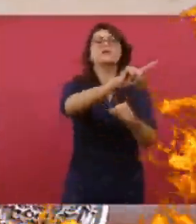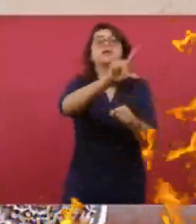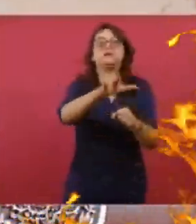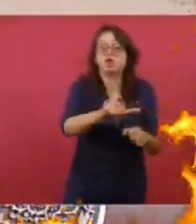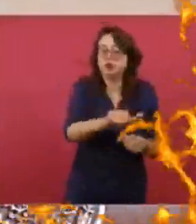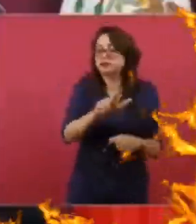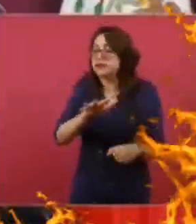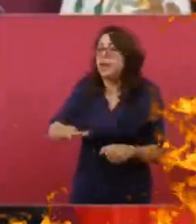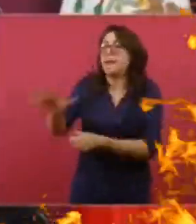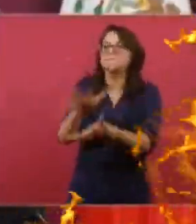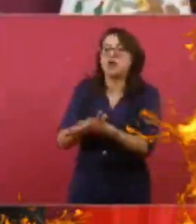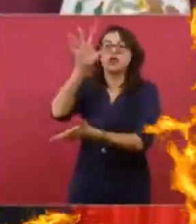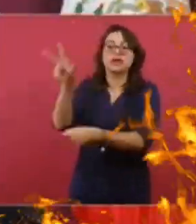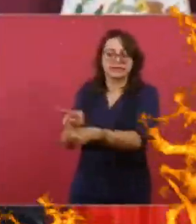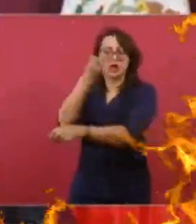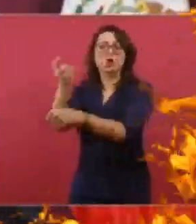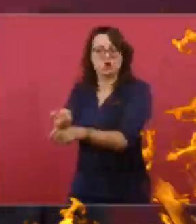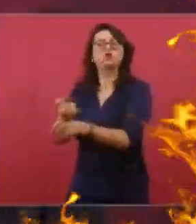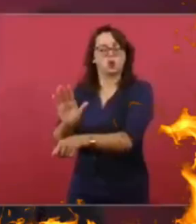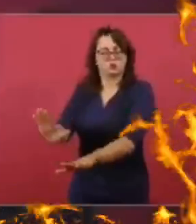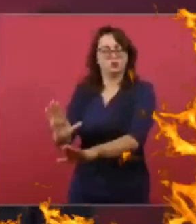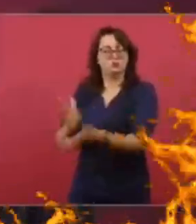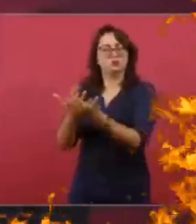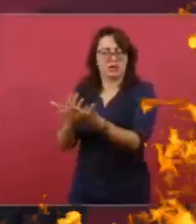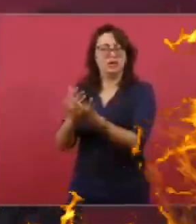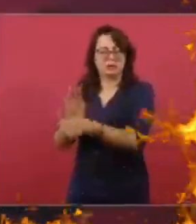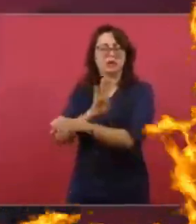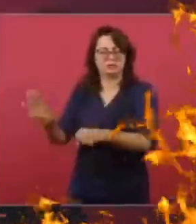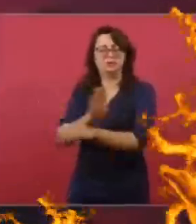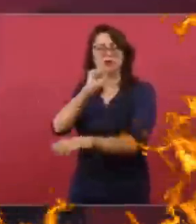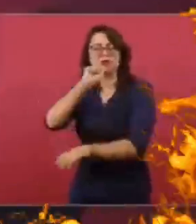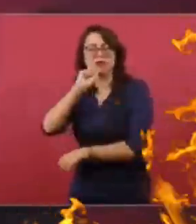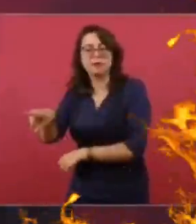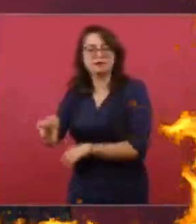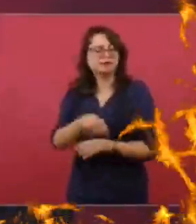convirtieron las deudas privadas de unos cuantos en deuda pública.